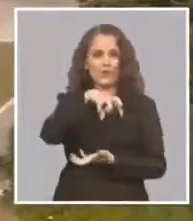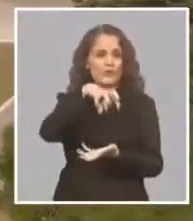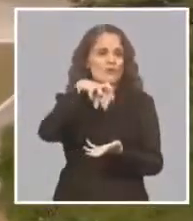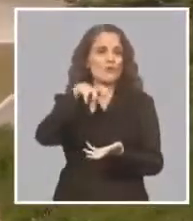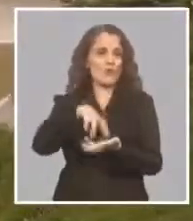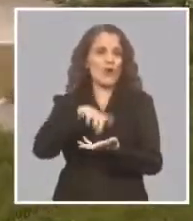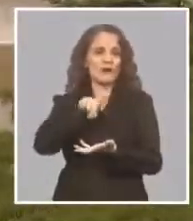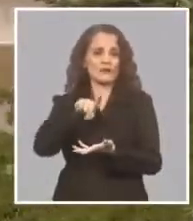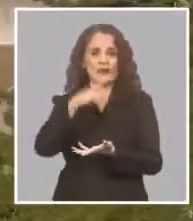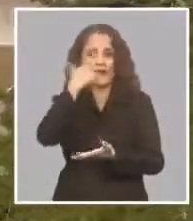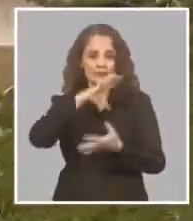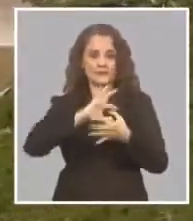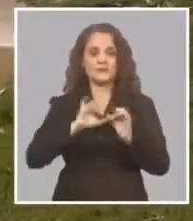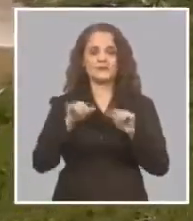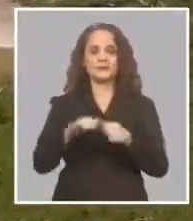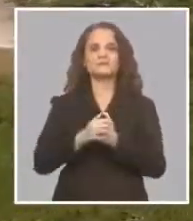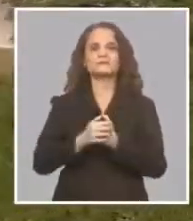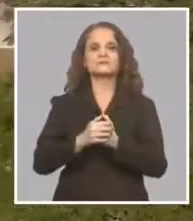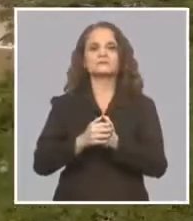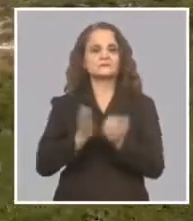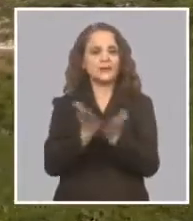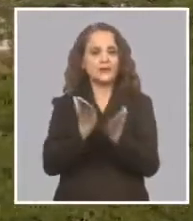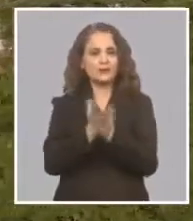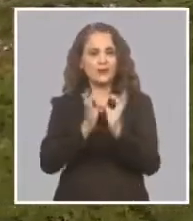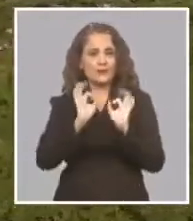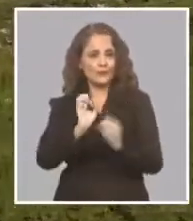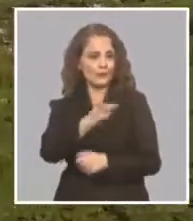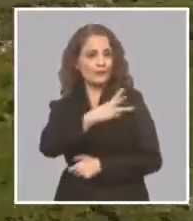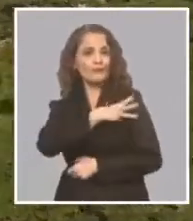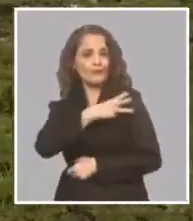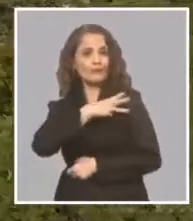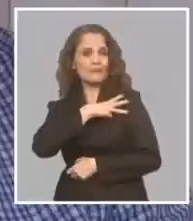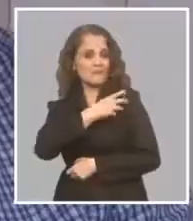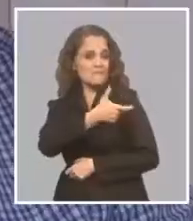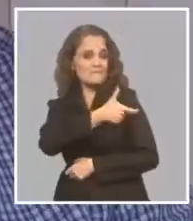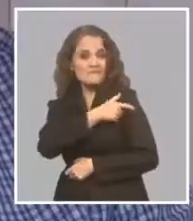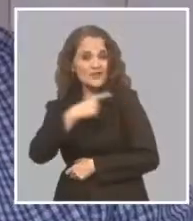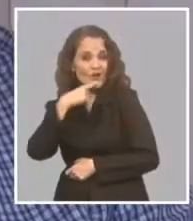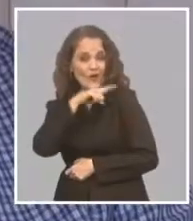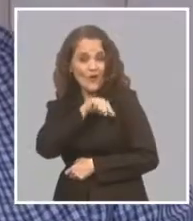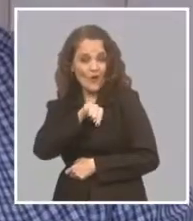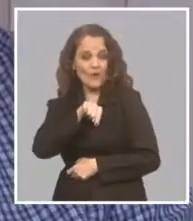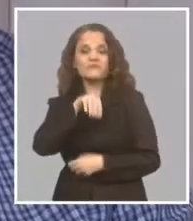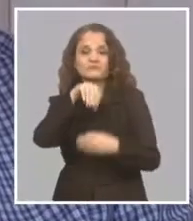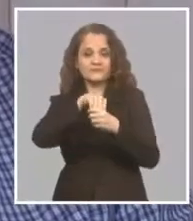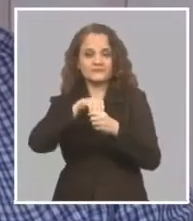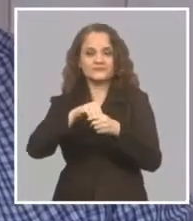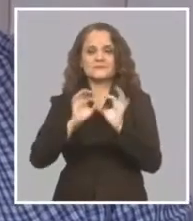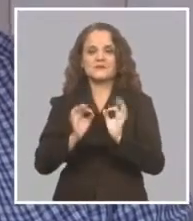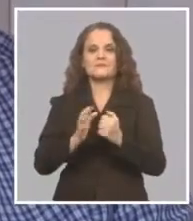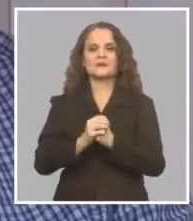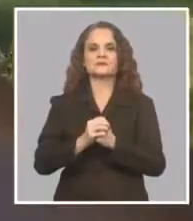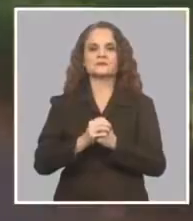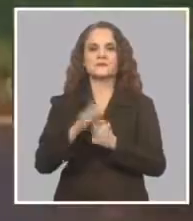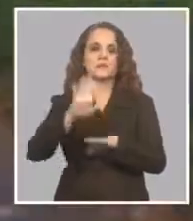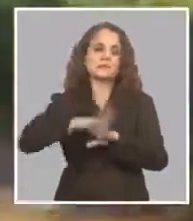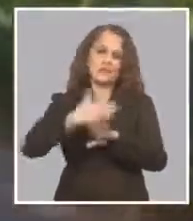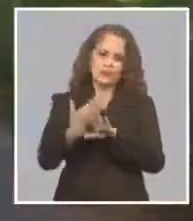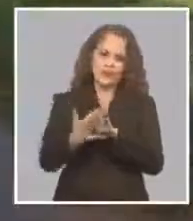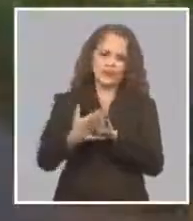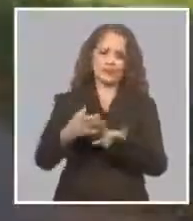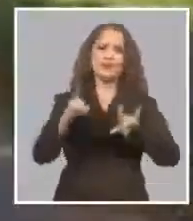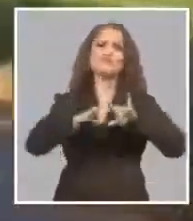Estudié en el IPVC Martínez de Humboldt 7 Y en la Universidad de La Habana en la Facultad de Biología